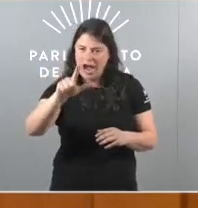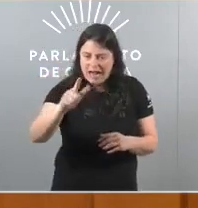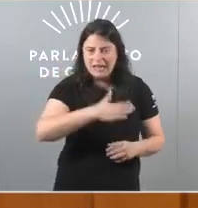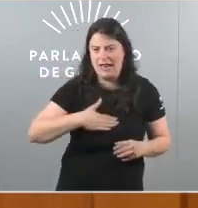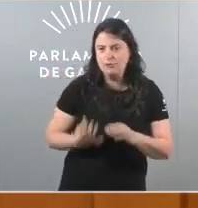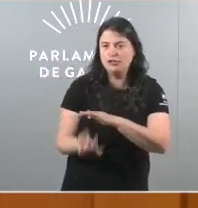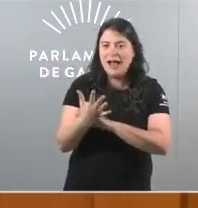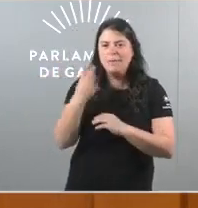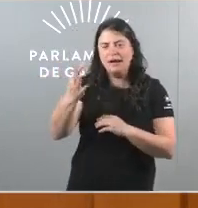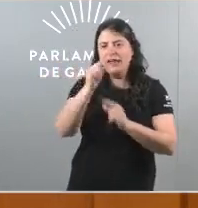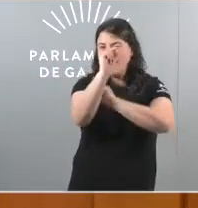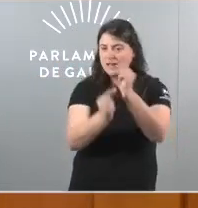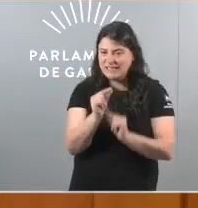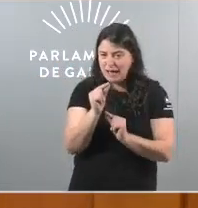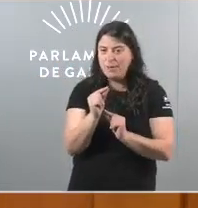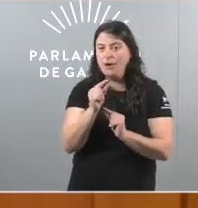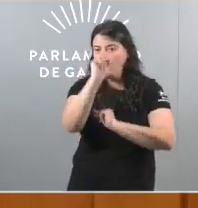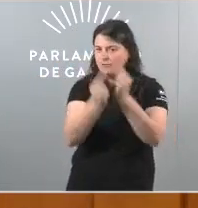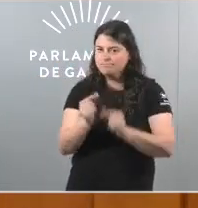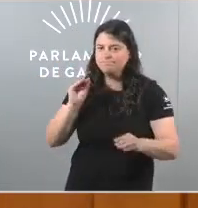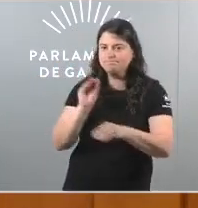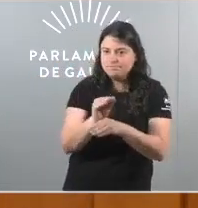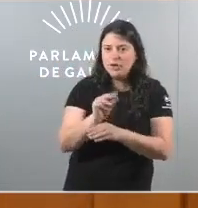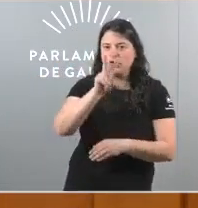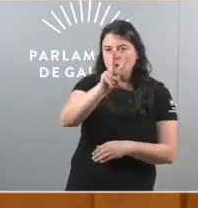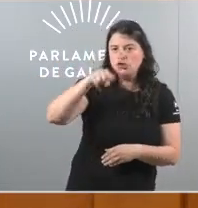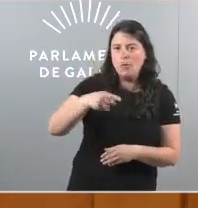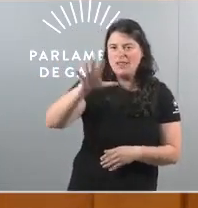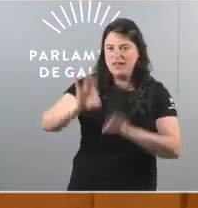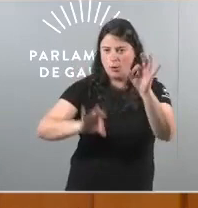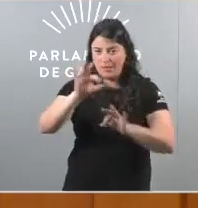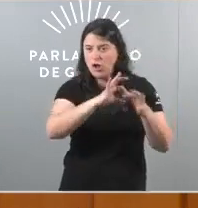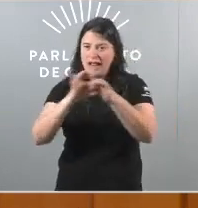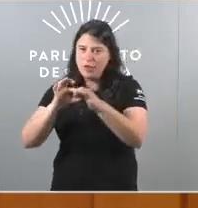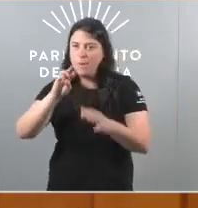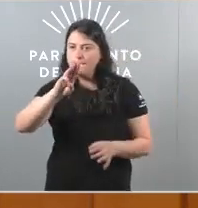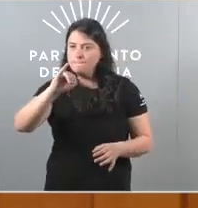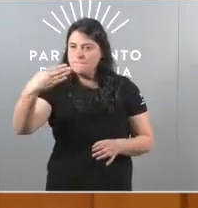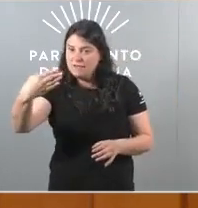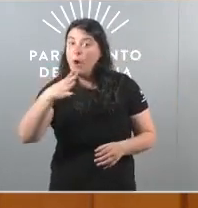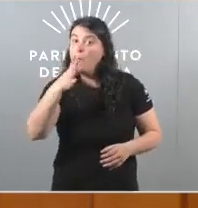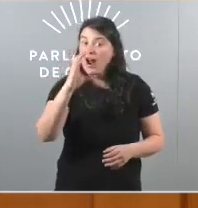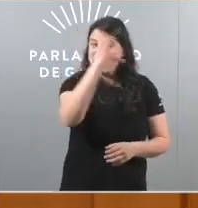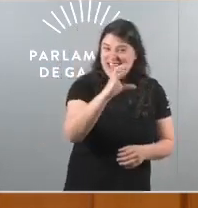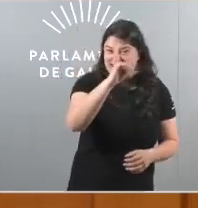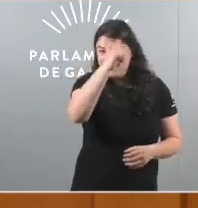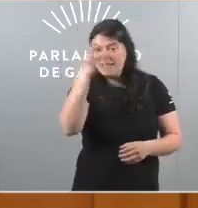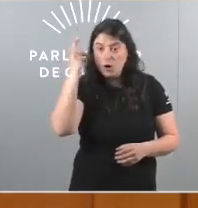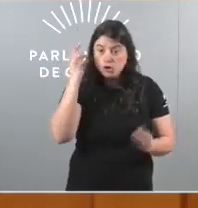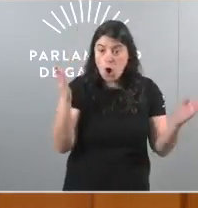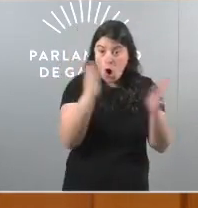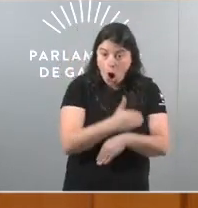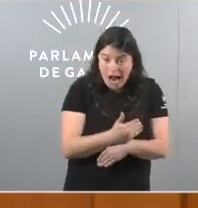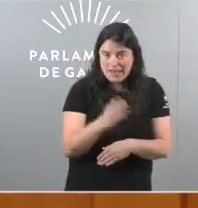un investimento equivalente ao 2,5% do PIB porque sen científicos e científicas non hai